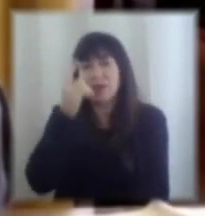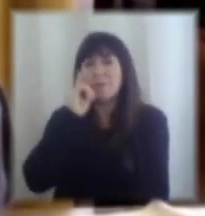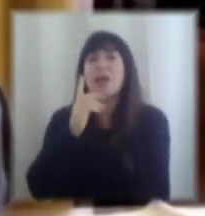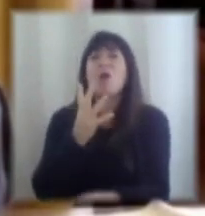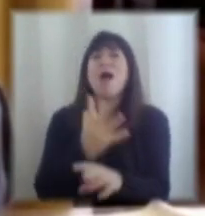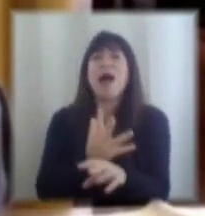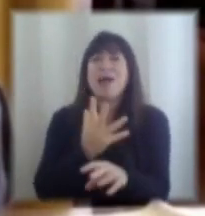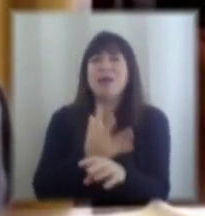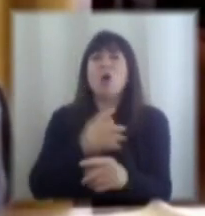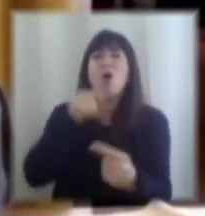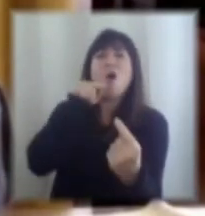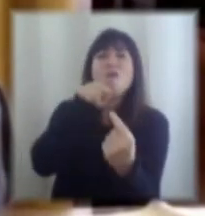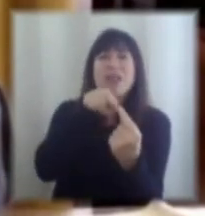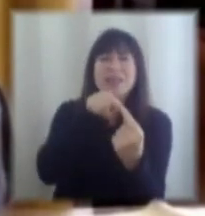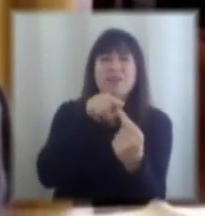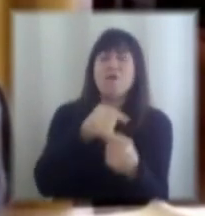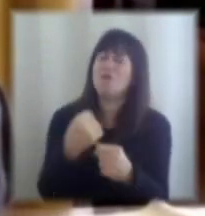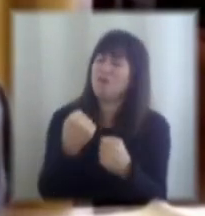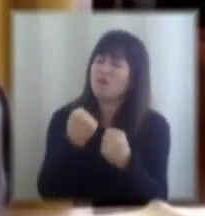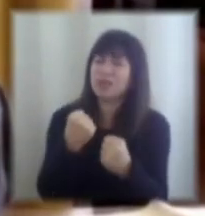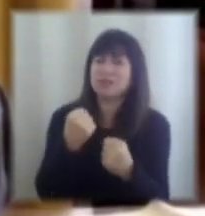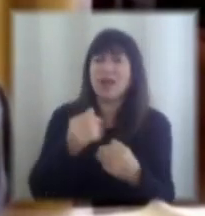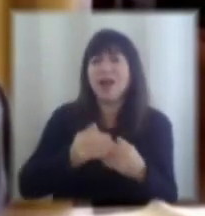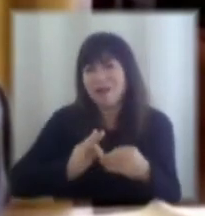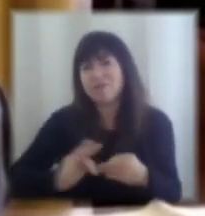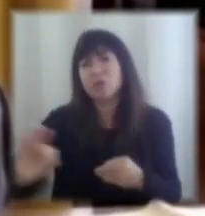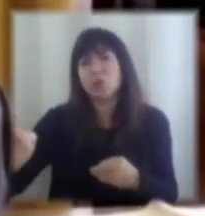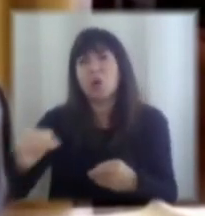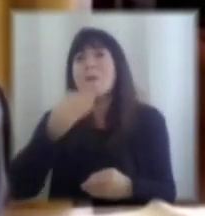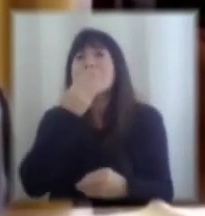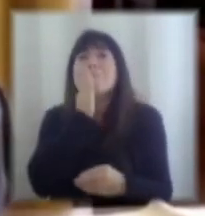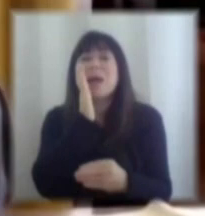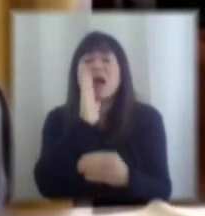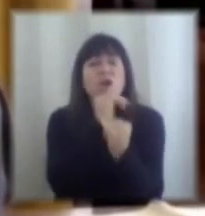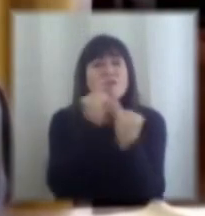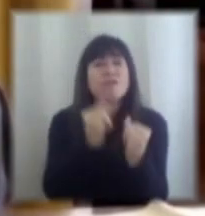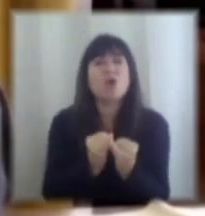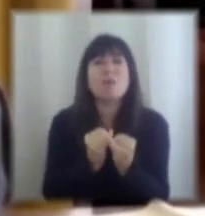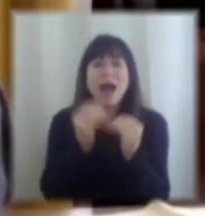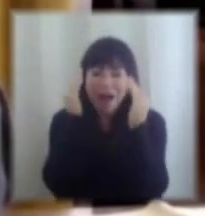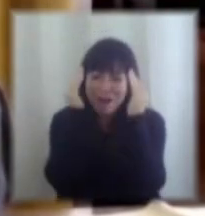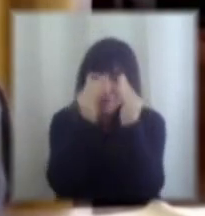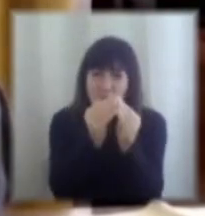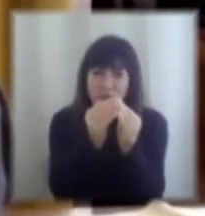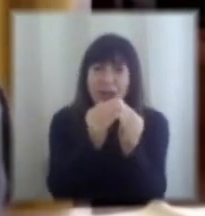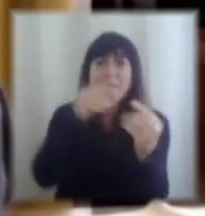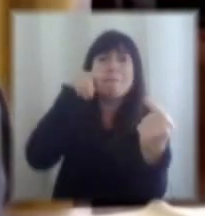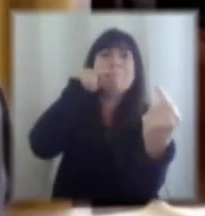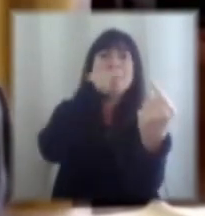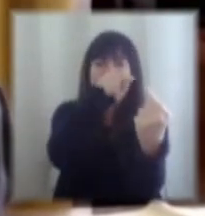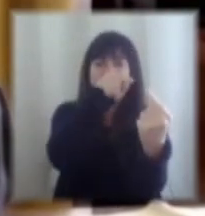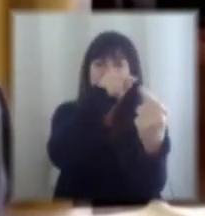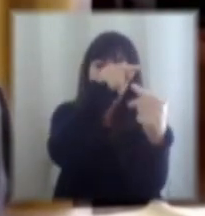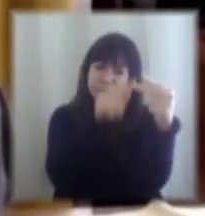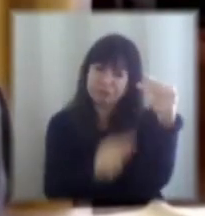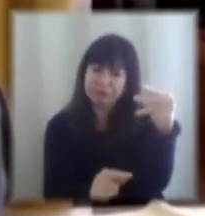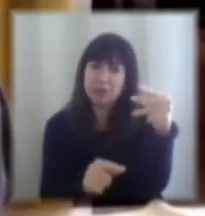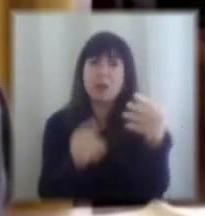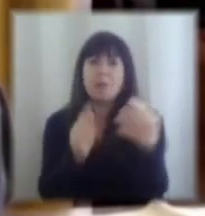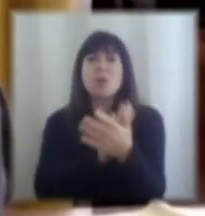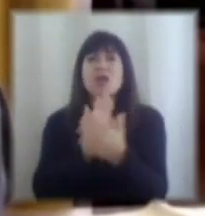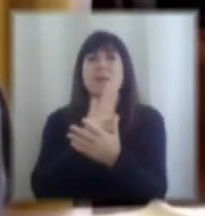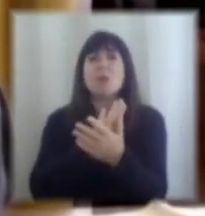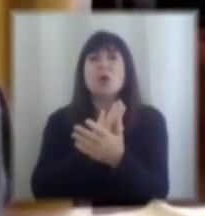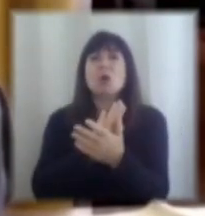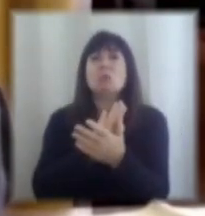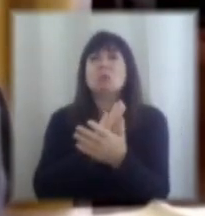como objetivo con mucha fuerza y creo que la mejor forma de abordarlo Bernardo es ponerse meta o sea si la tasa de informalidad de día es 30%